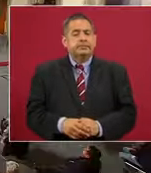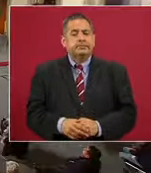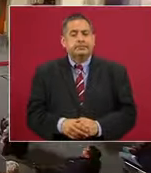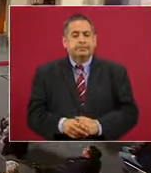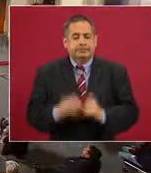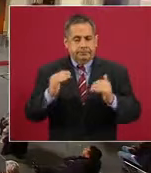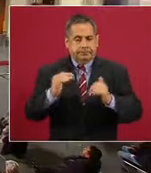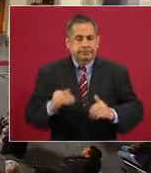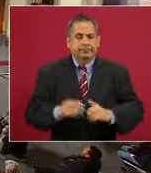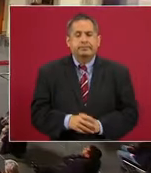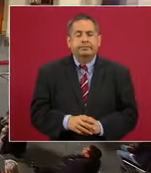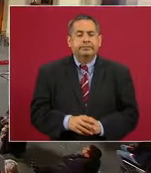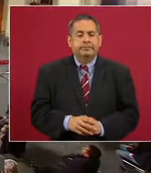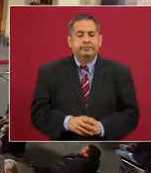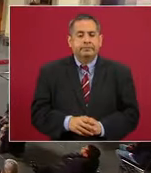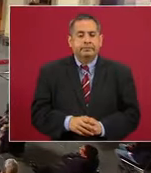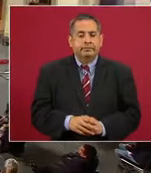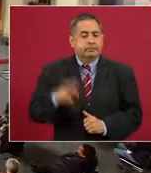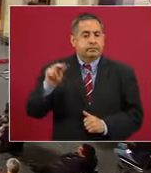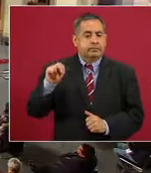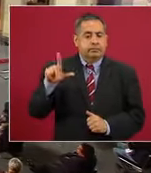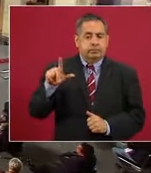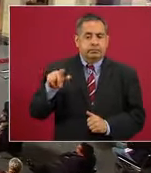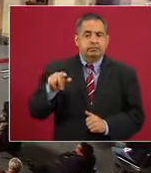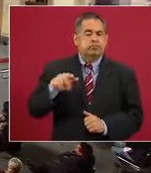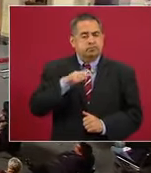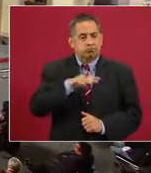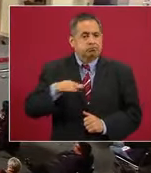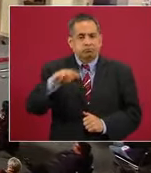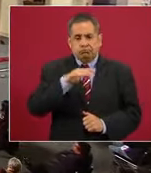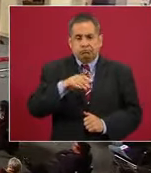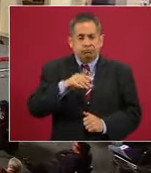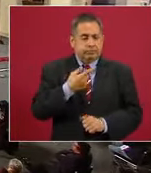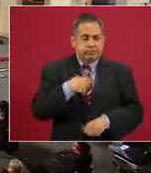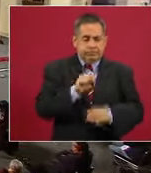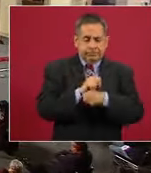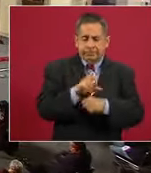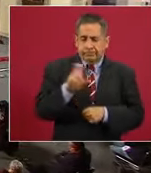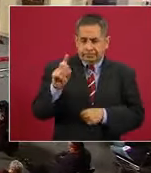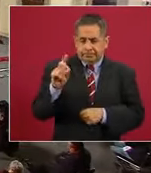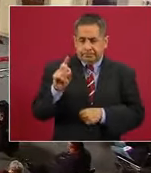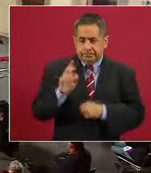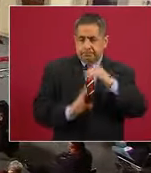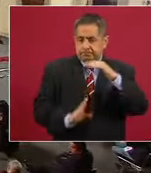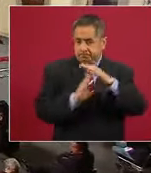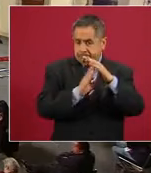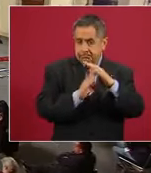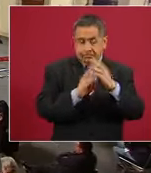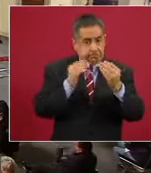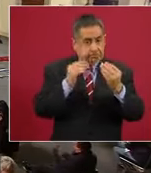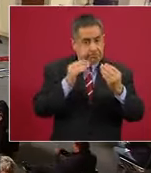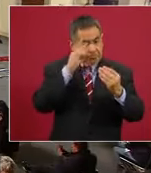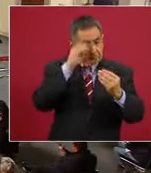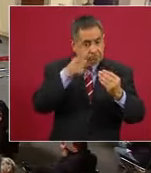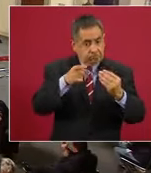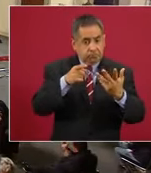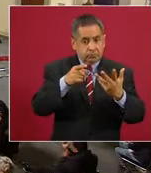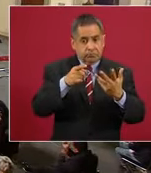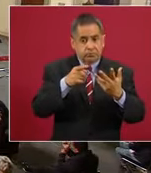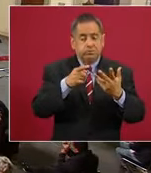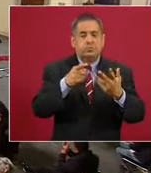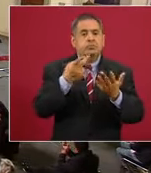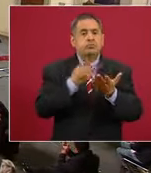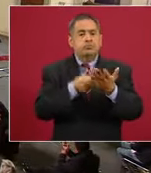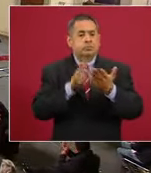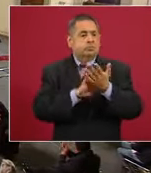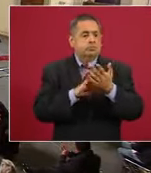siguiente. Nuevo León llegó a punto máximo en la semana 30. Esto ilustra también una tendencia de una doble curva